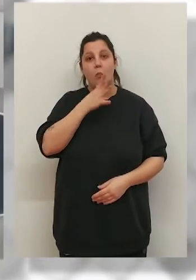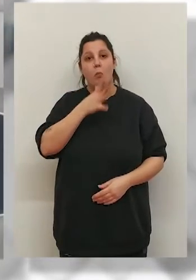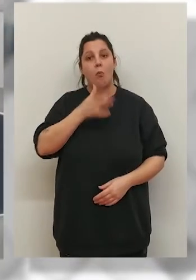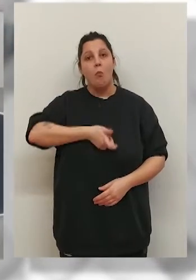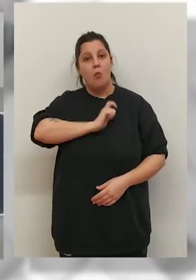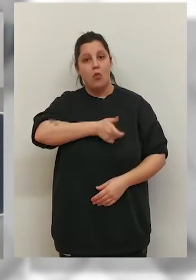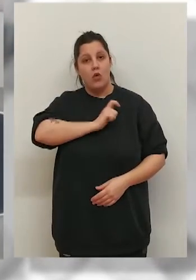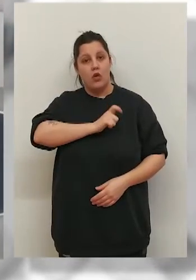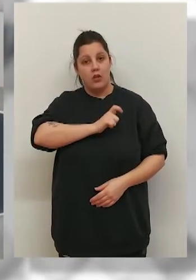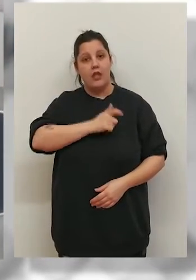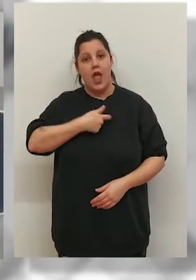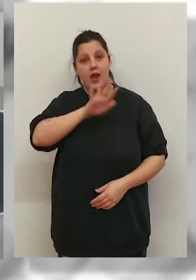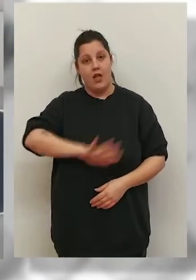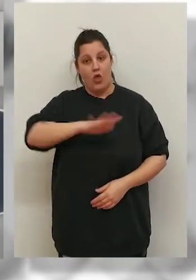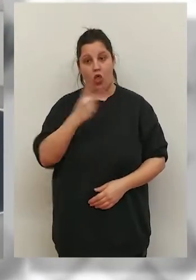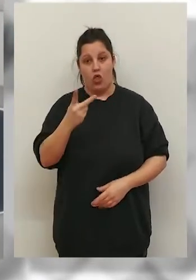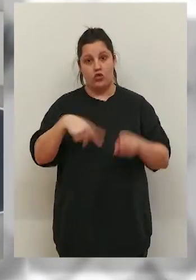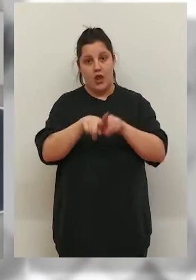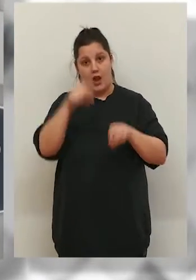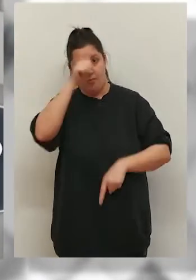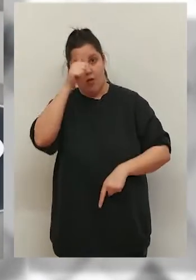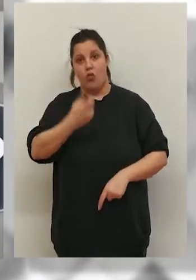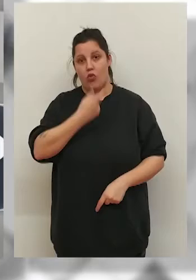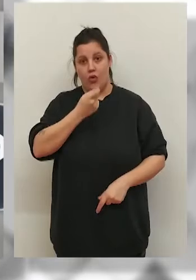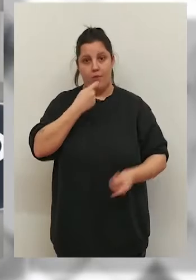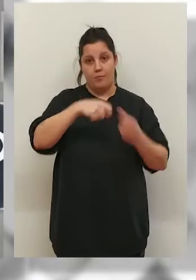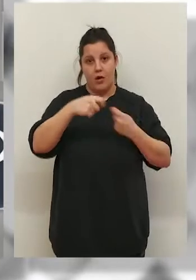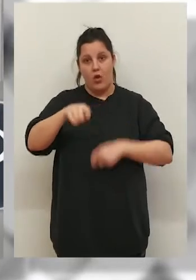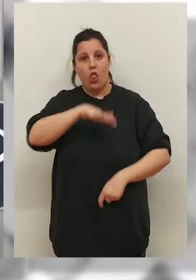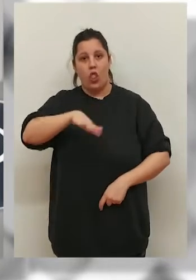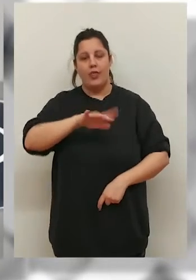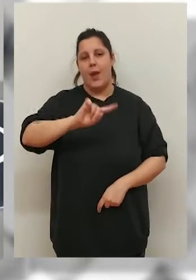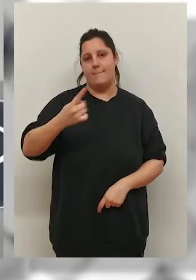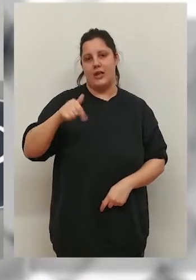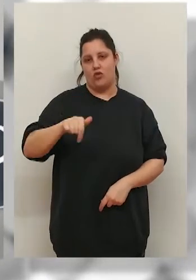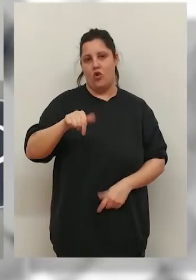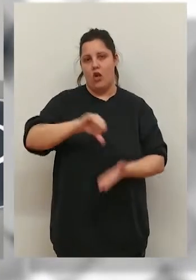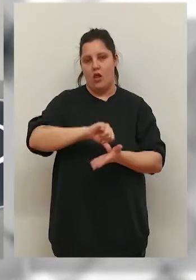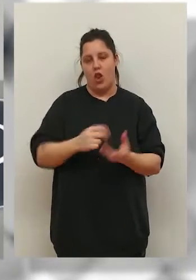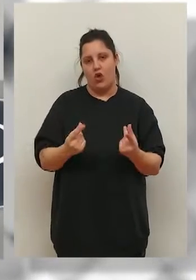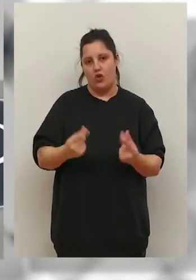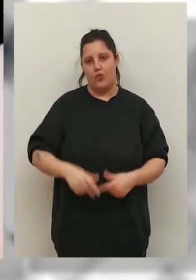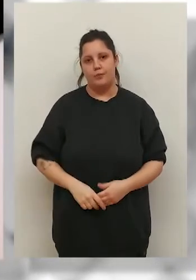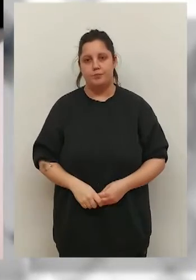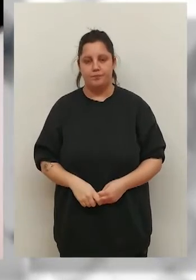Y atentos porque la Policía Nacional ha detenido en Logroño a dos hermanos que vendían droga en una vivienda de la capital.